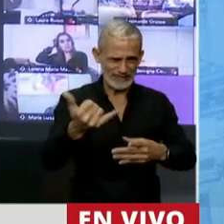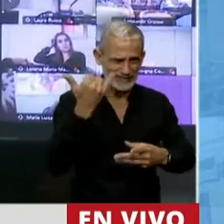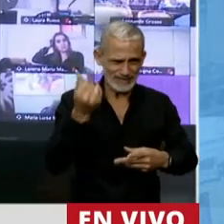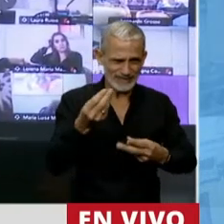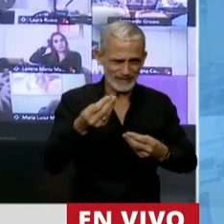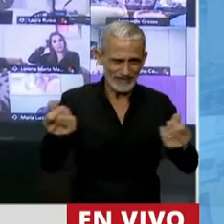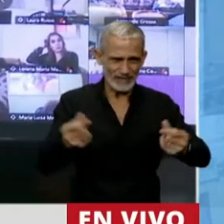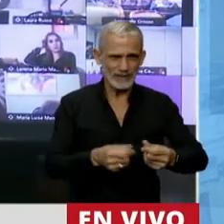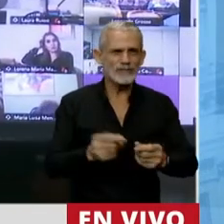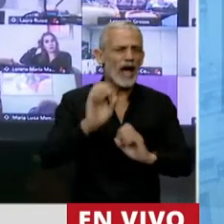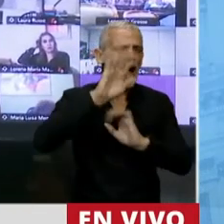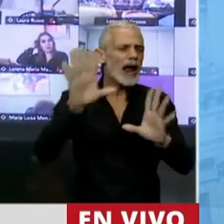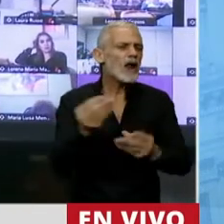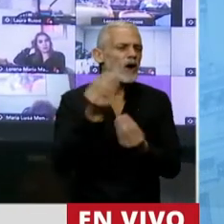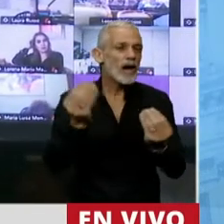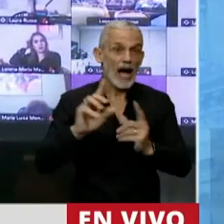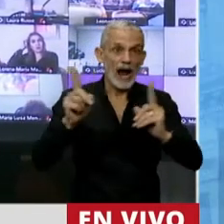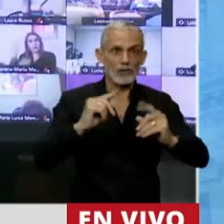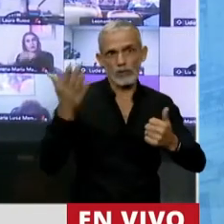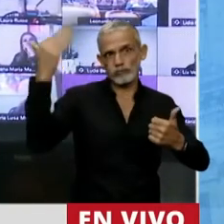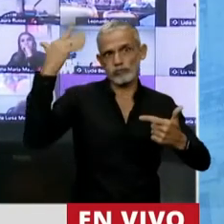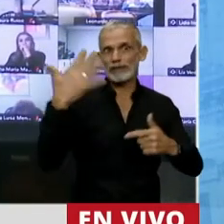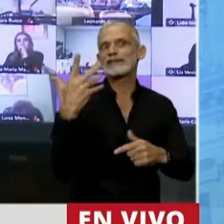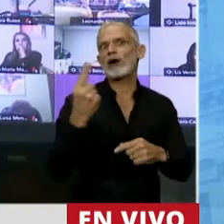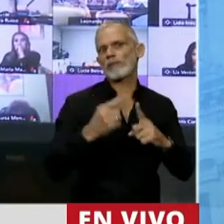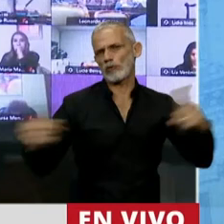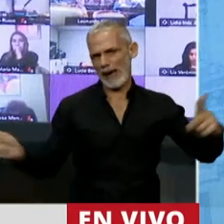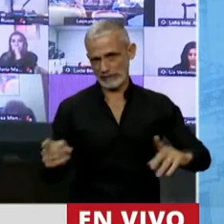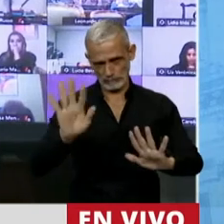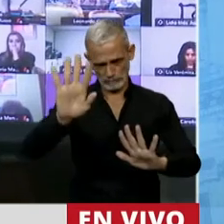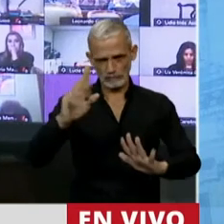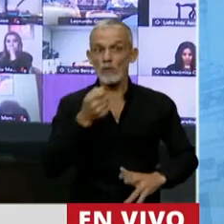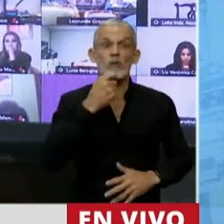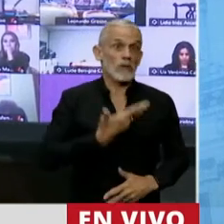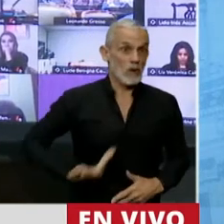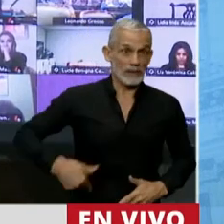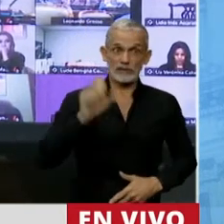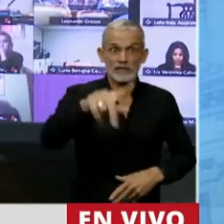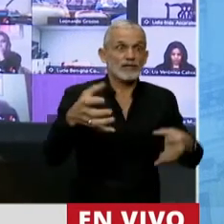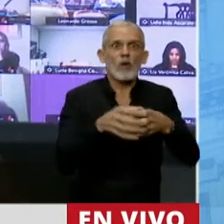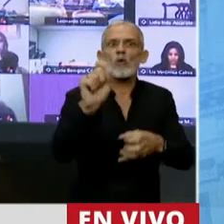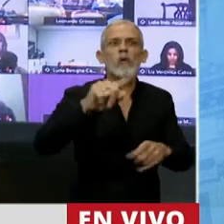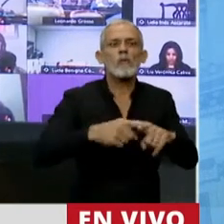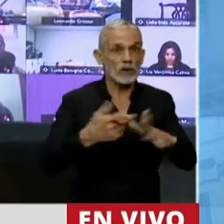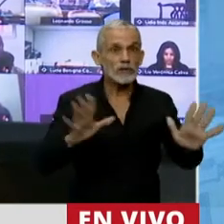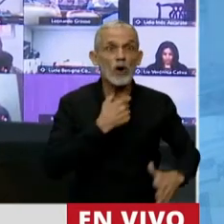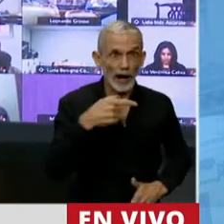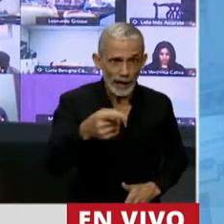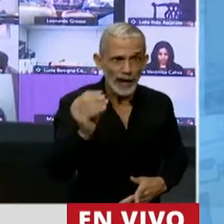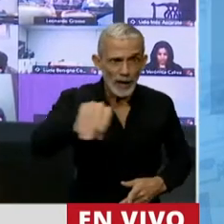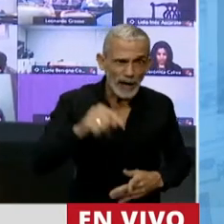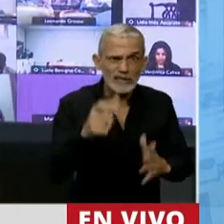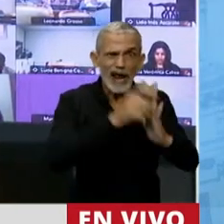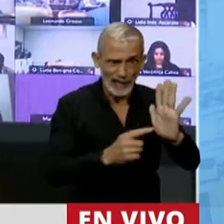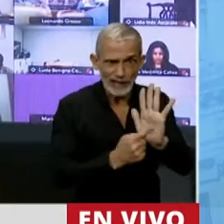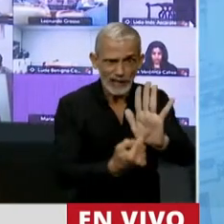señor Presidente, le aclaro que algunos de los oradores excedieron 5 minutos. Sí, por ejemplo, el Presidente de su interbloque. Si quiere, saco la